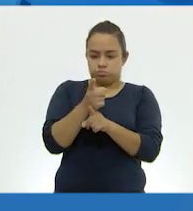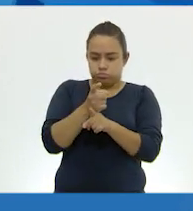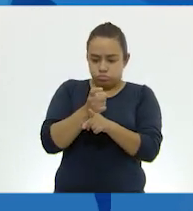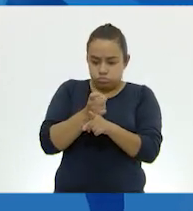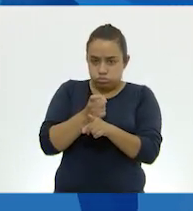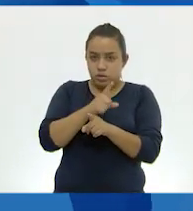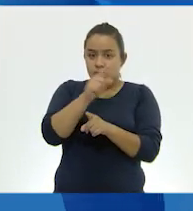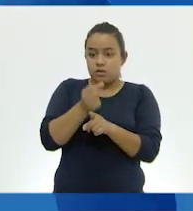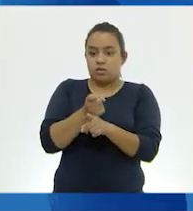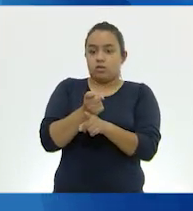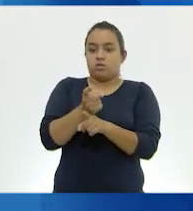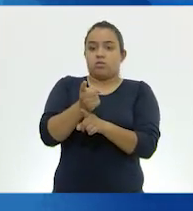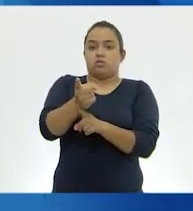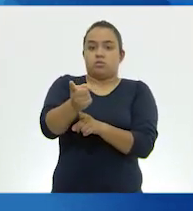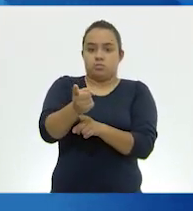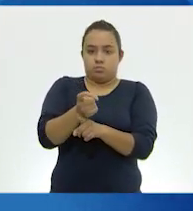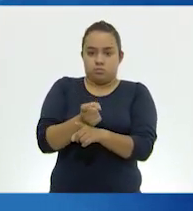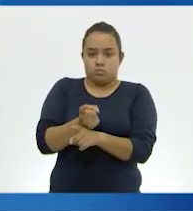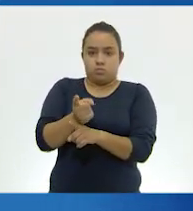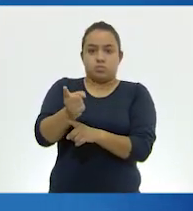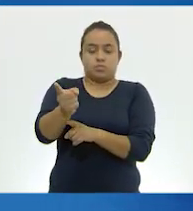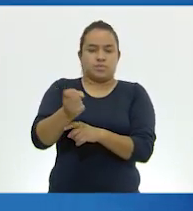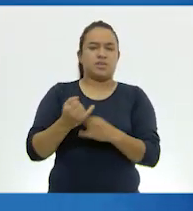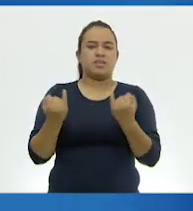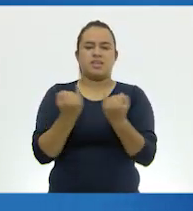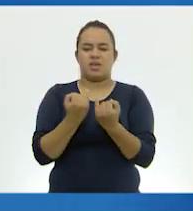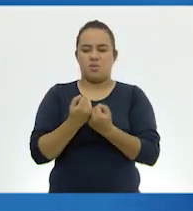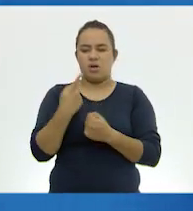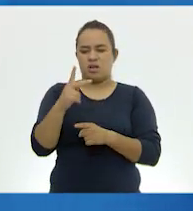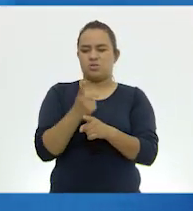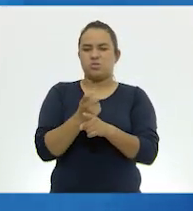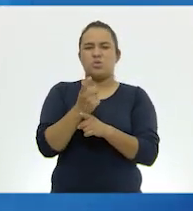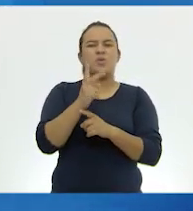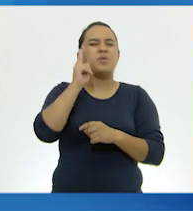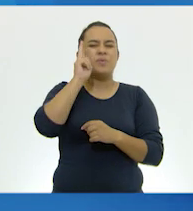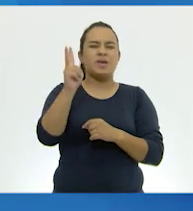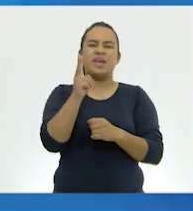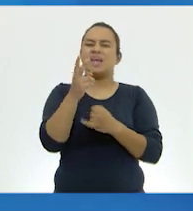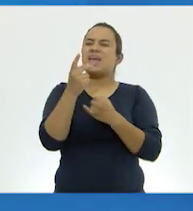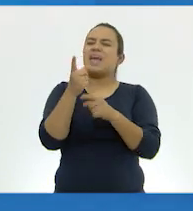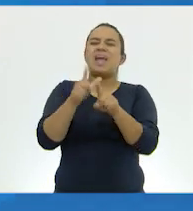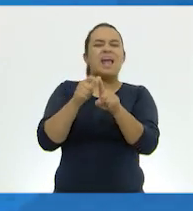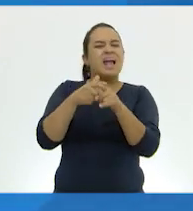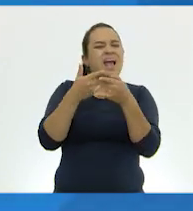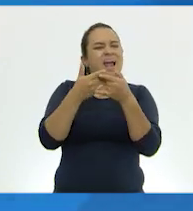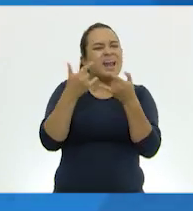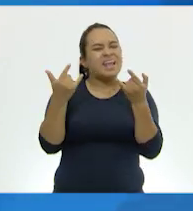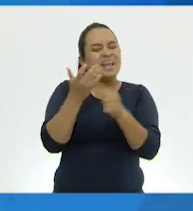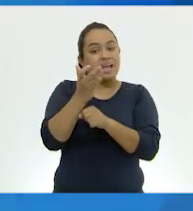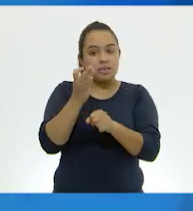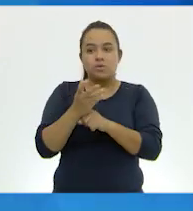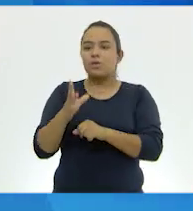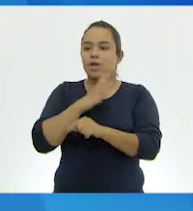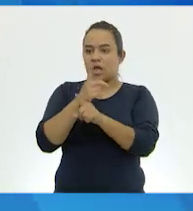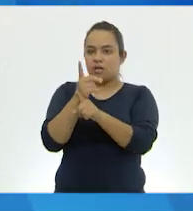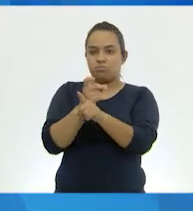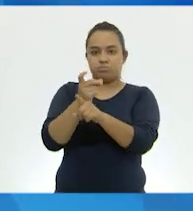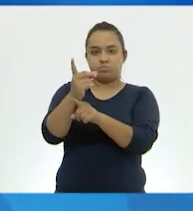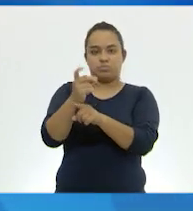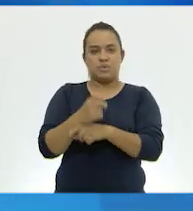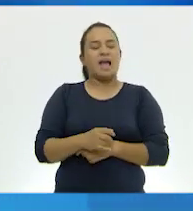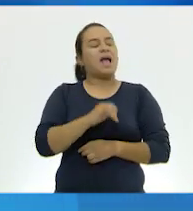para desplazarse, como los gusanos en las caricaturas. Ah, por supuesto, ya los puedo imaginar.